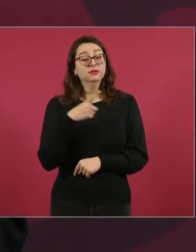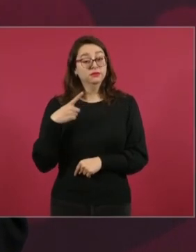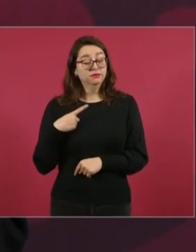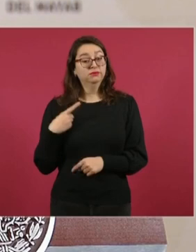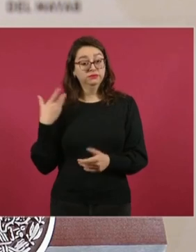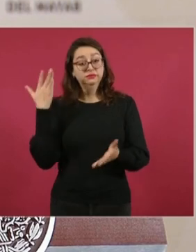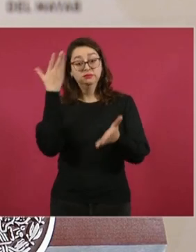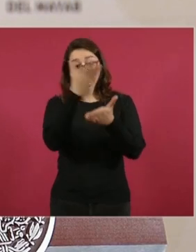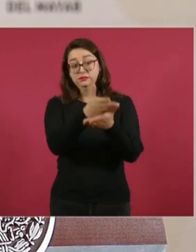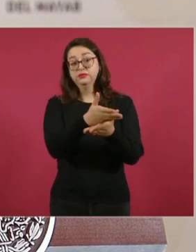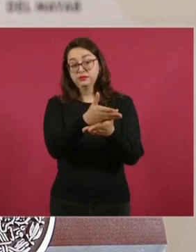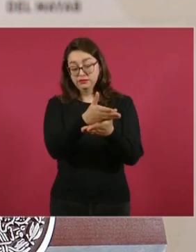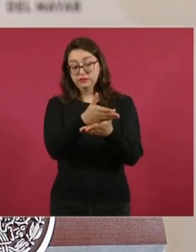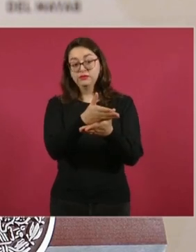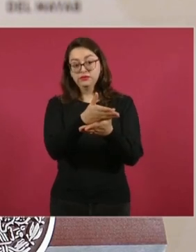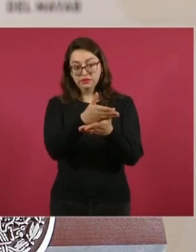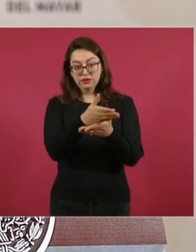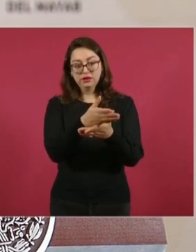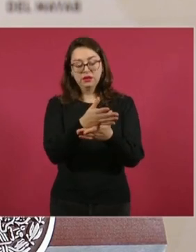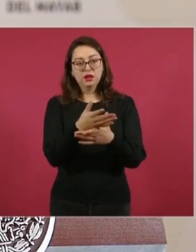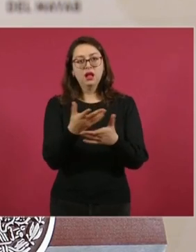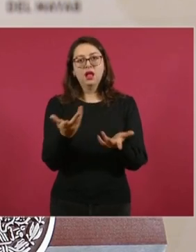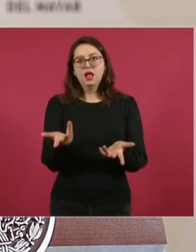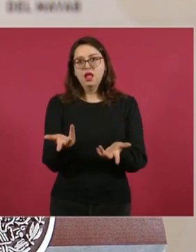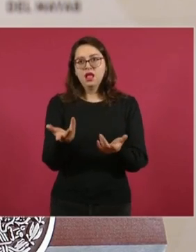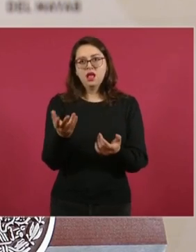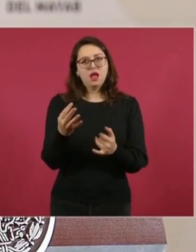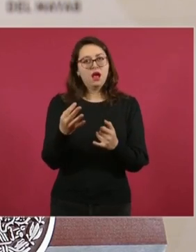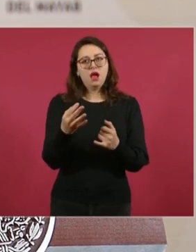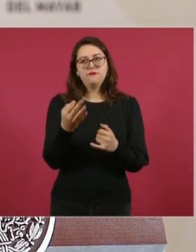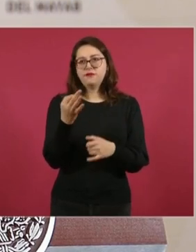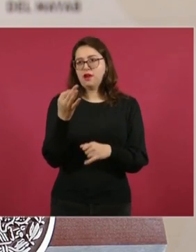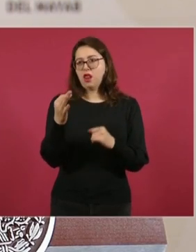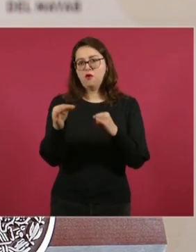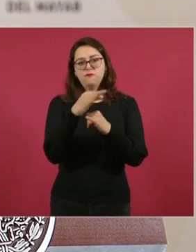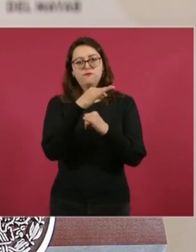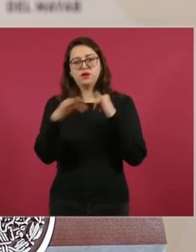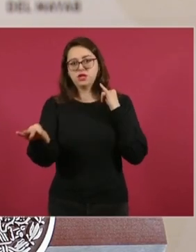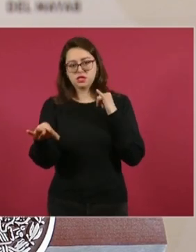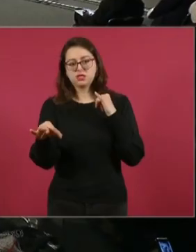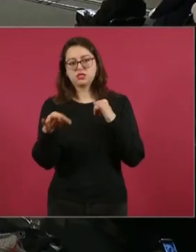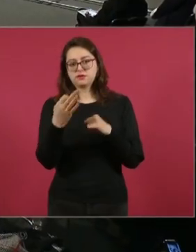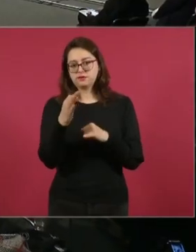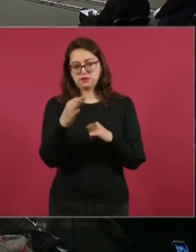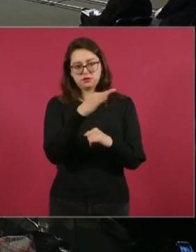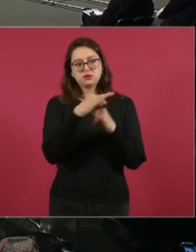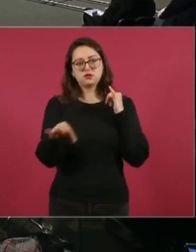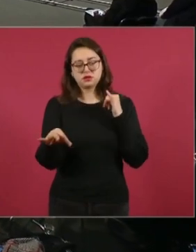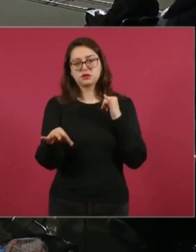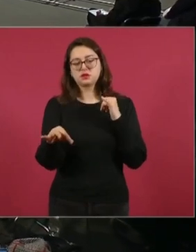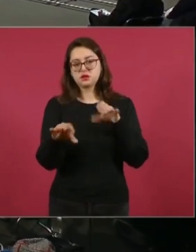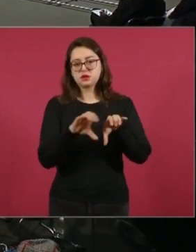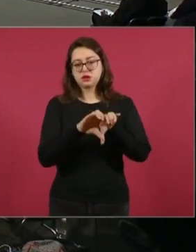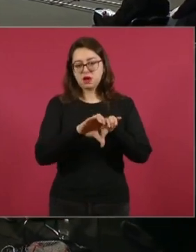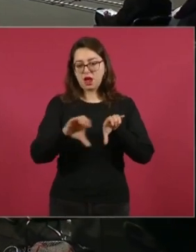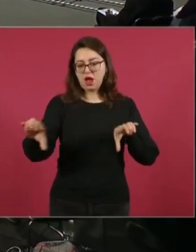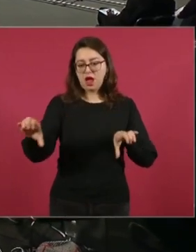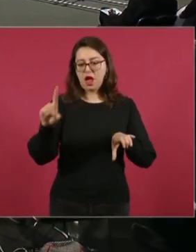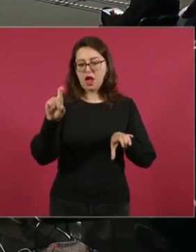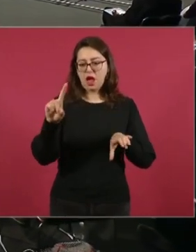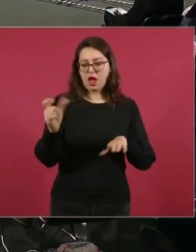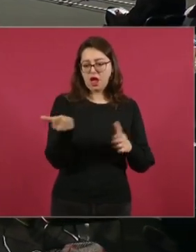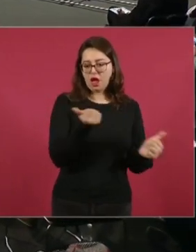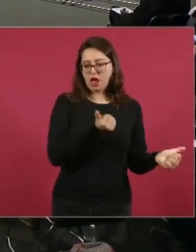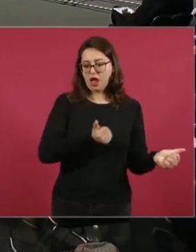compromiso que tenemos, para finales de febrero inaugurar el acueducto de